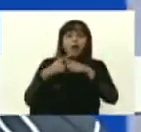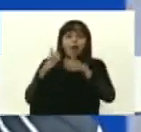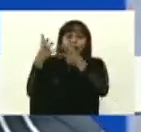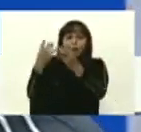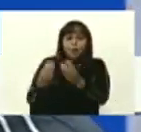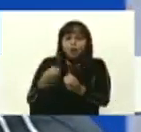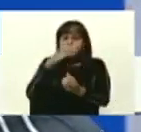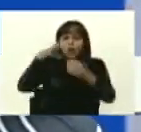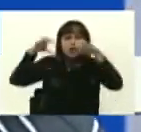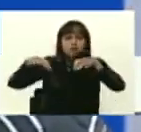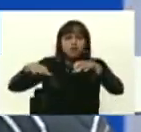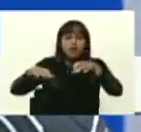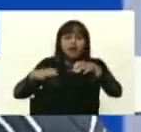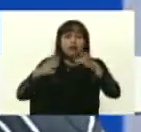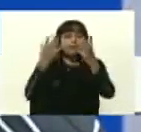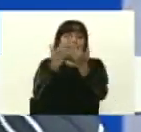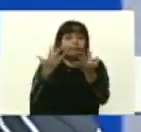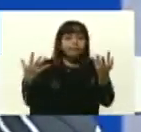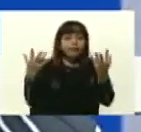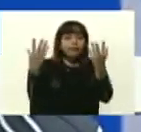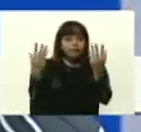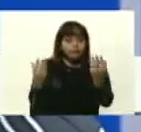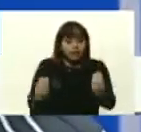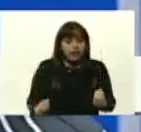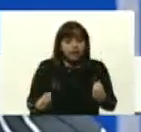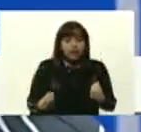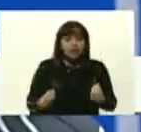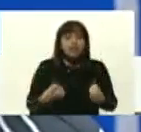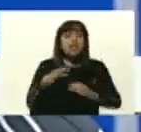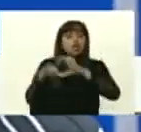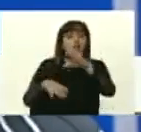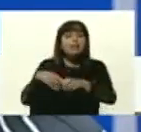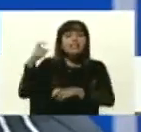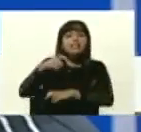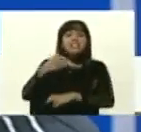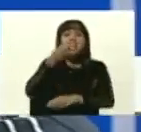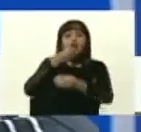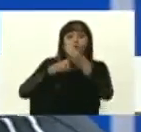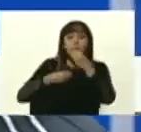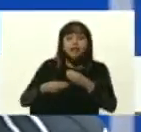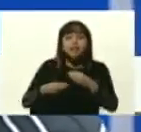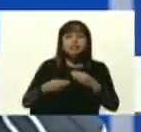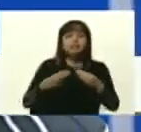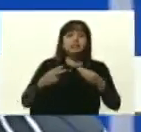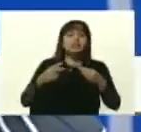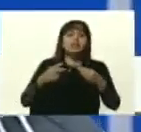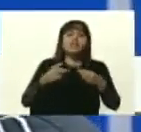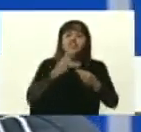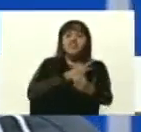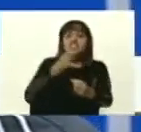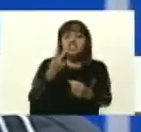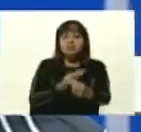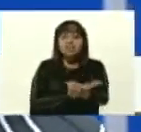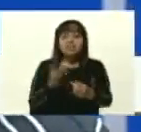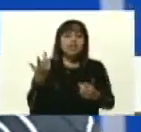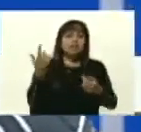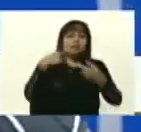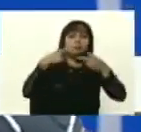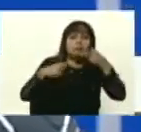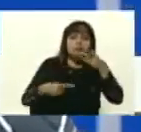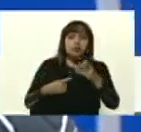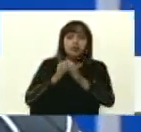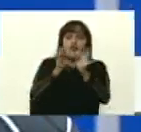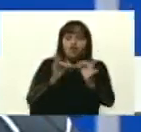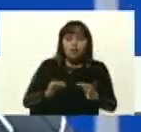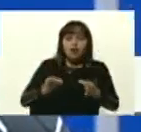de estos pastizales baja, y los animales requieren de suplir su dieta con minerales, nutrientes, fibra vegetal, y